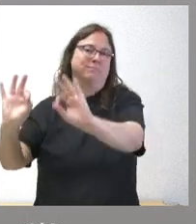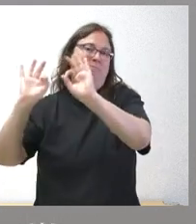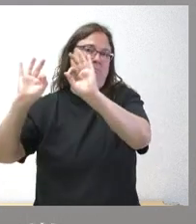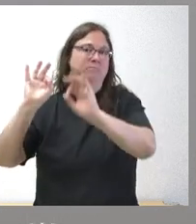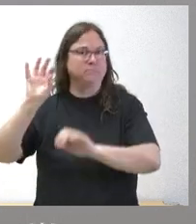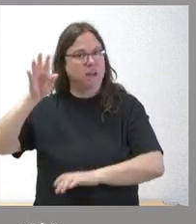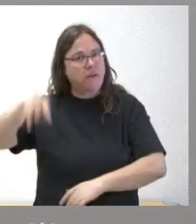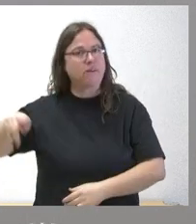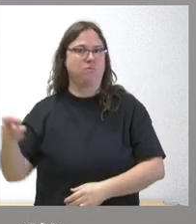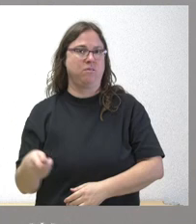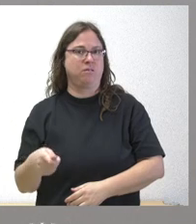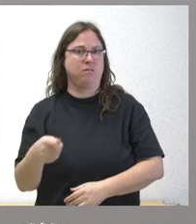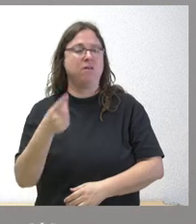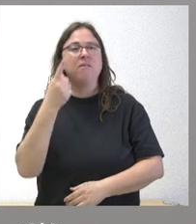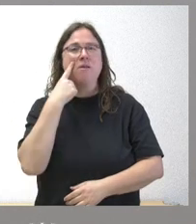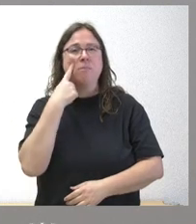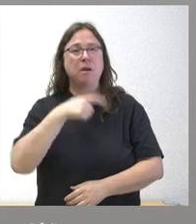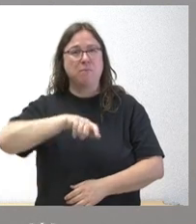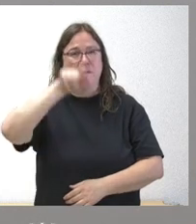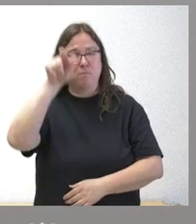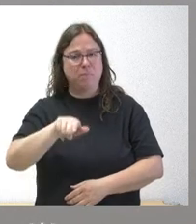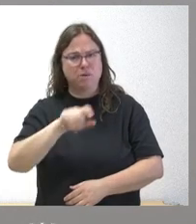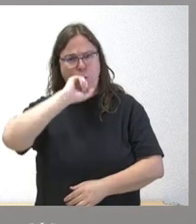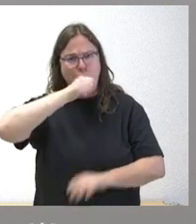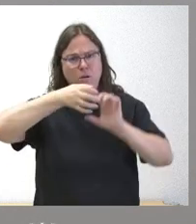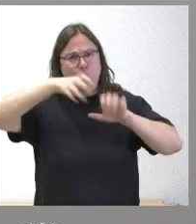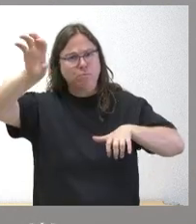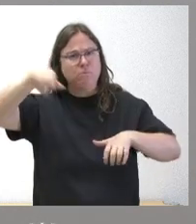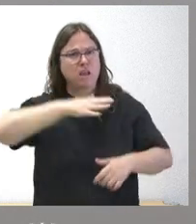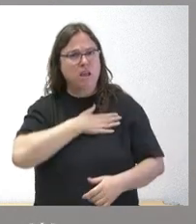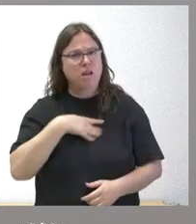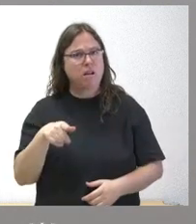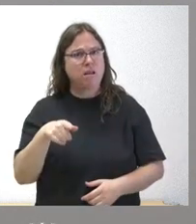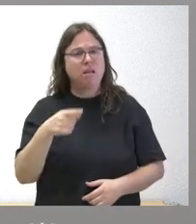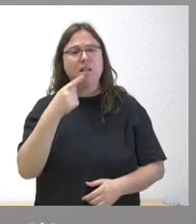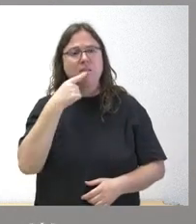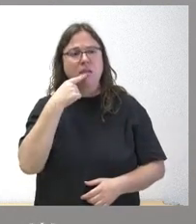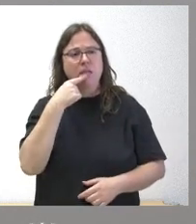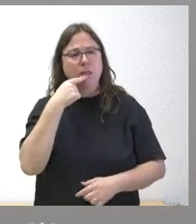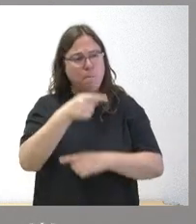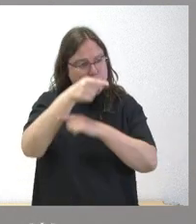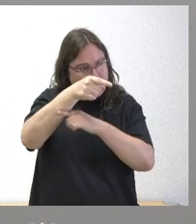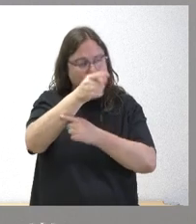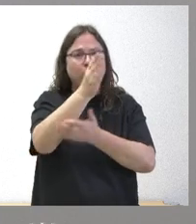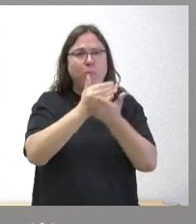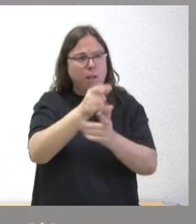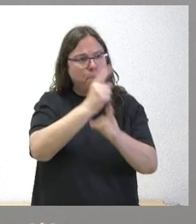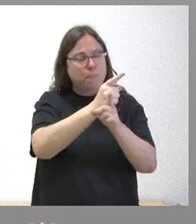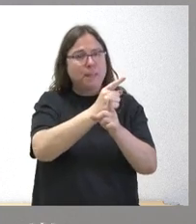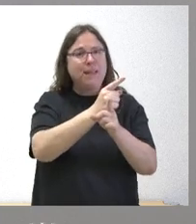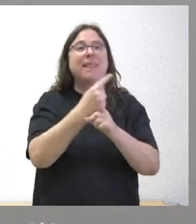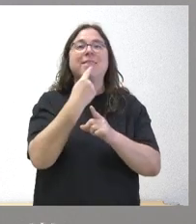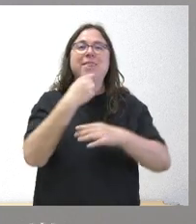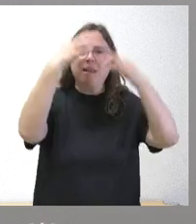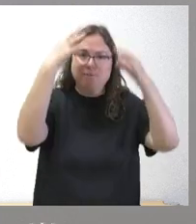y cuando vemos que hay una persona separatista que señala no a una comunidad autónoma todo expresamente